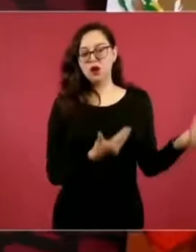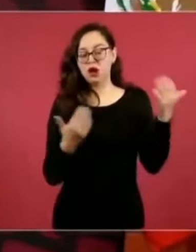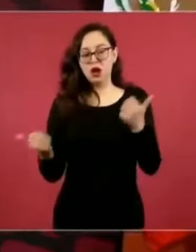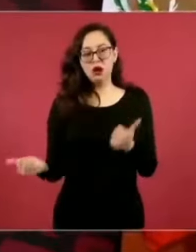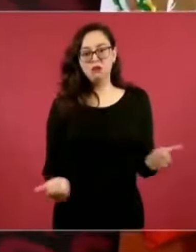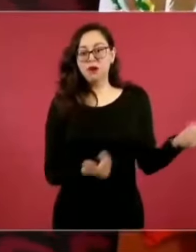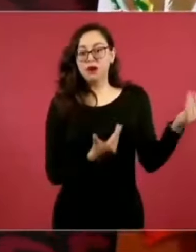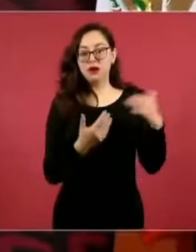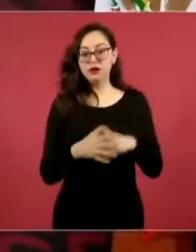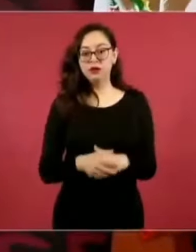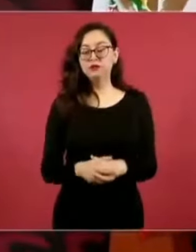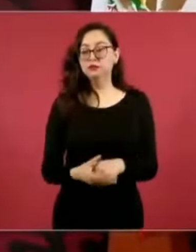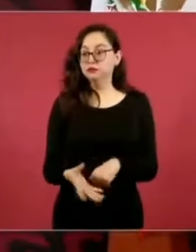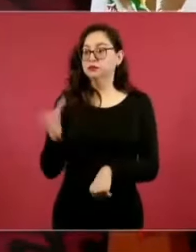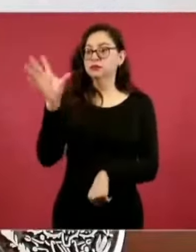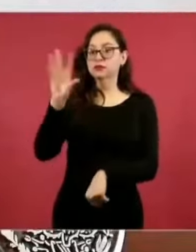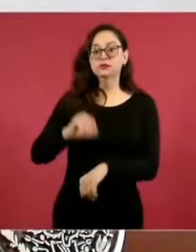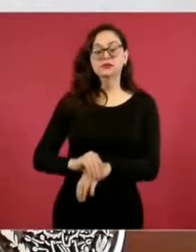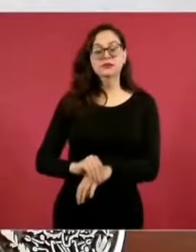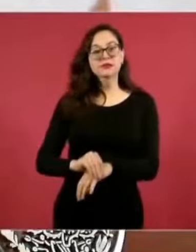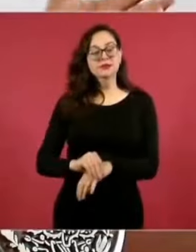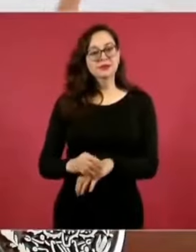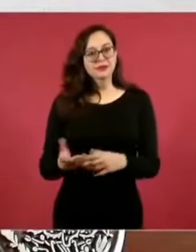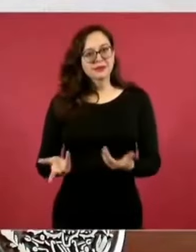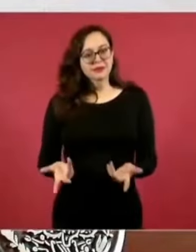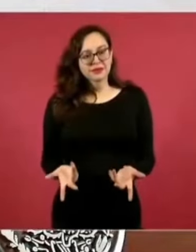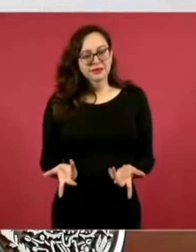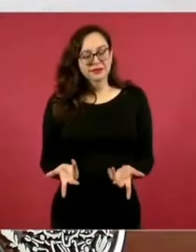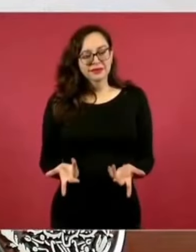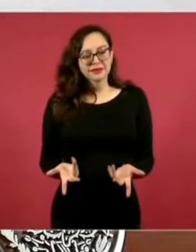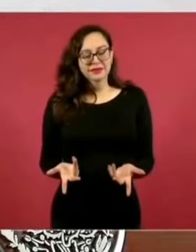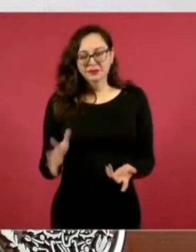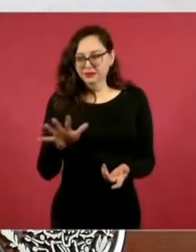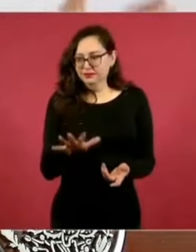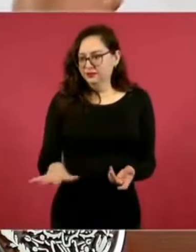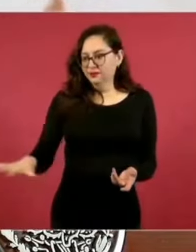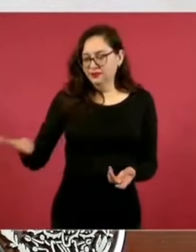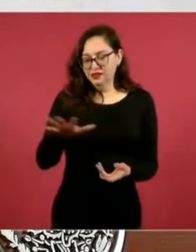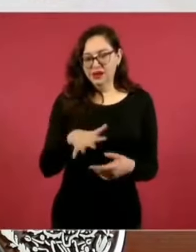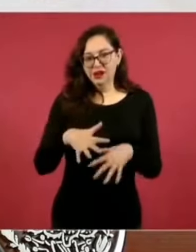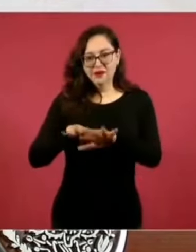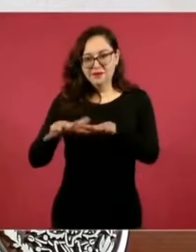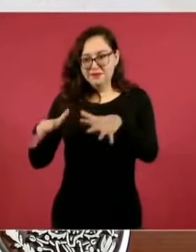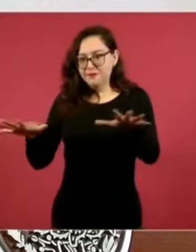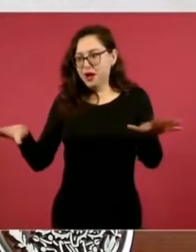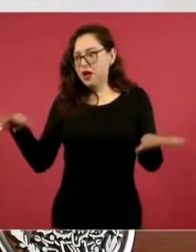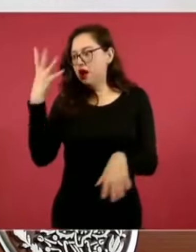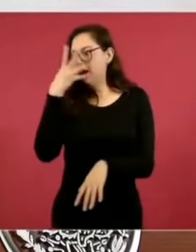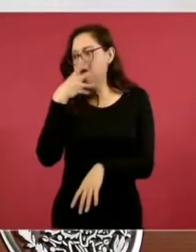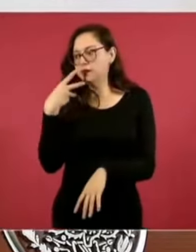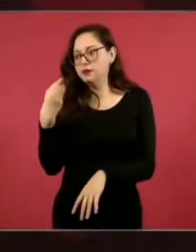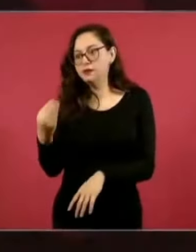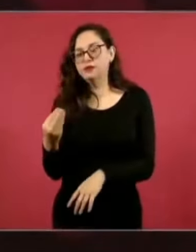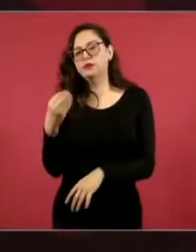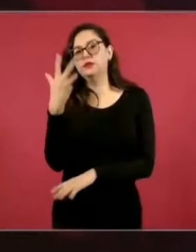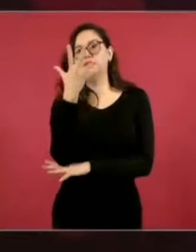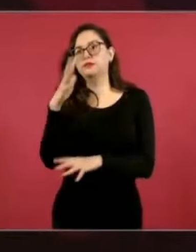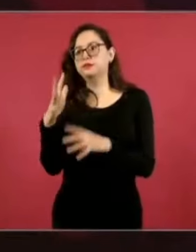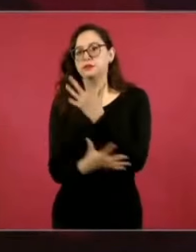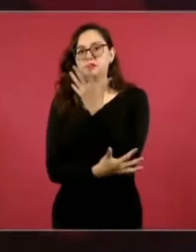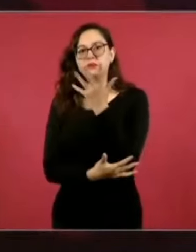del Caribe, de esta zona bellísima que es un paraíso,